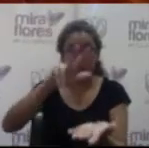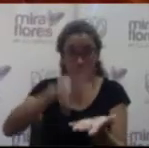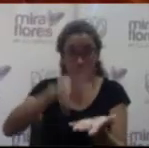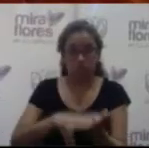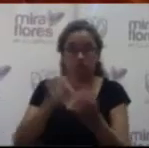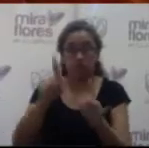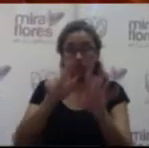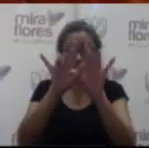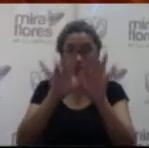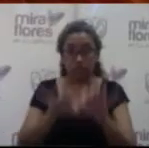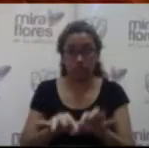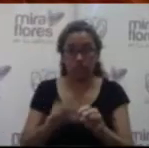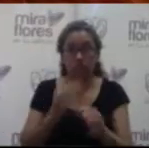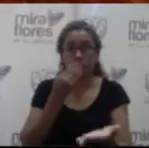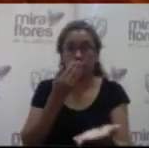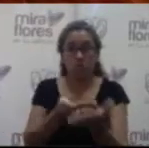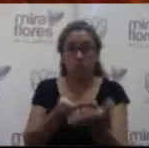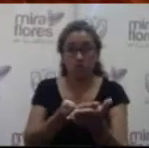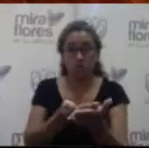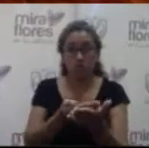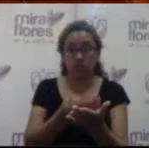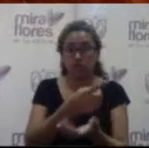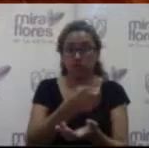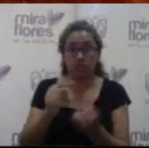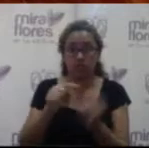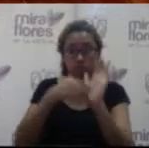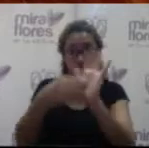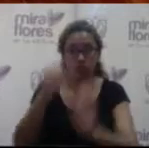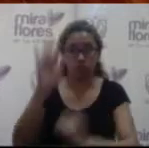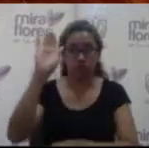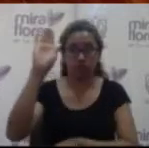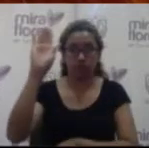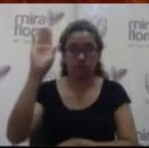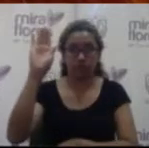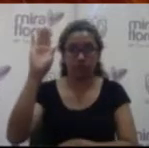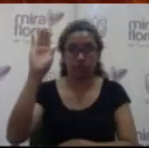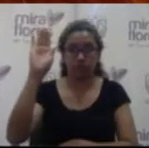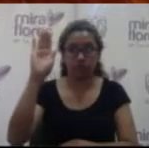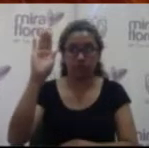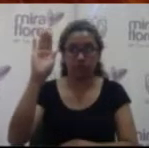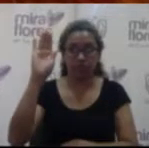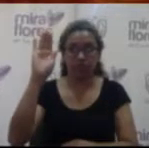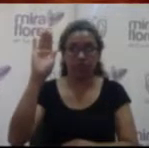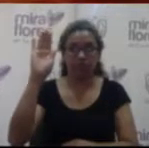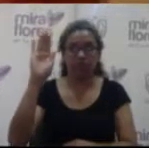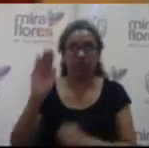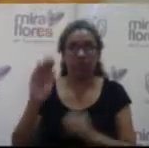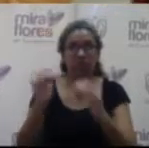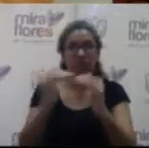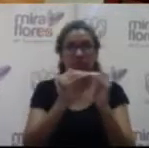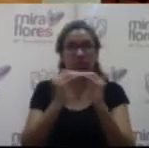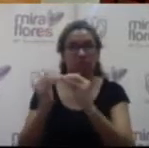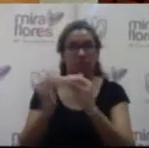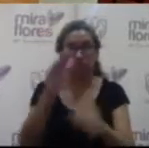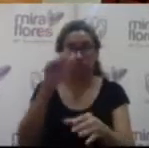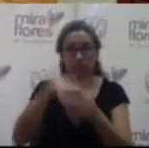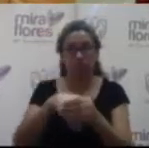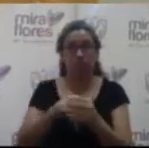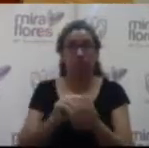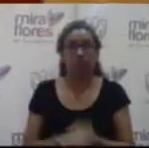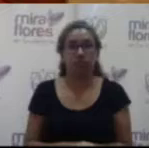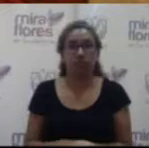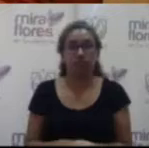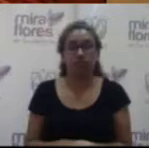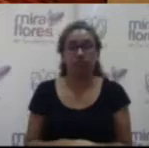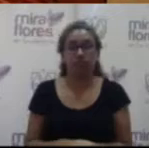de aprobar la propuesta realizada, síganse expresarlo en señal de conformidad. Se aprueba por unanimidad de votos.